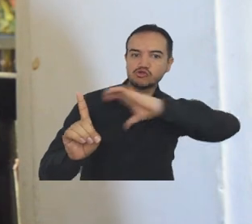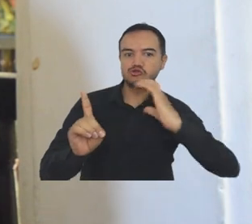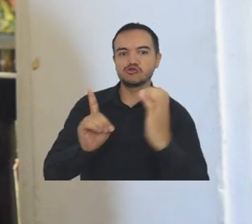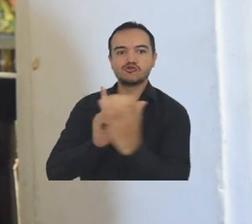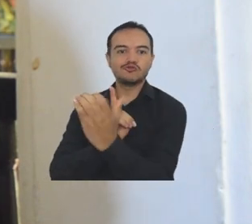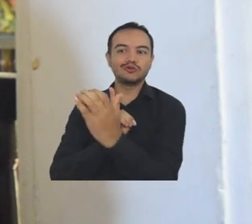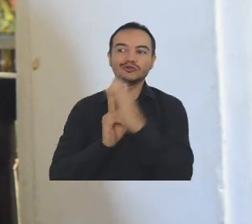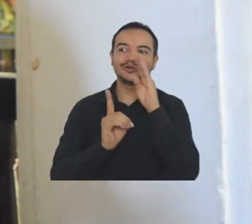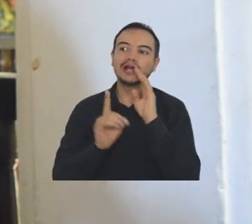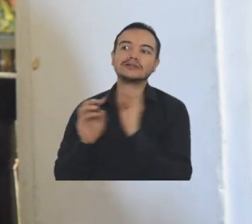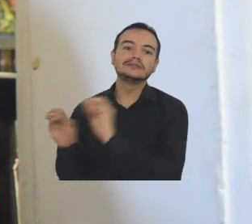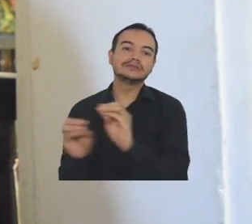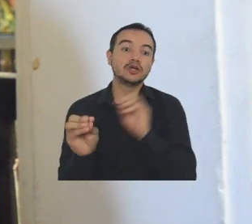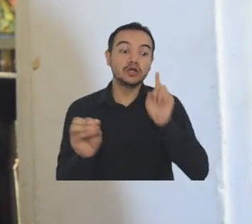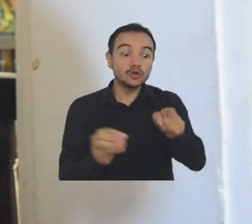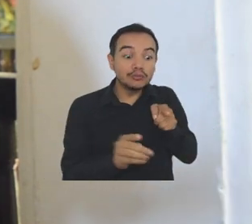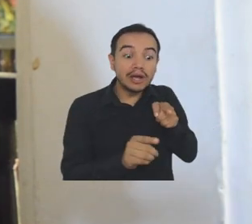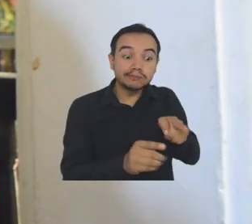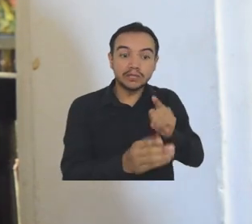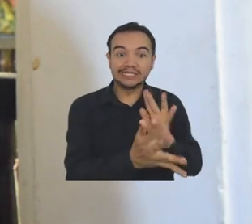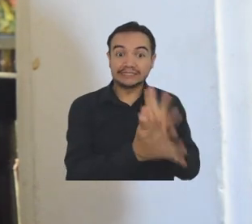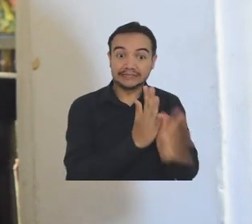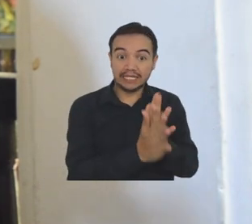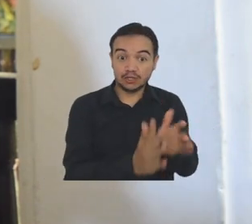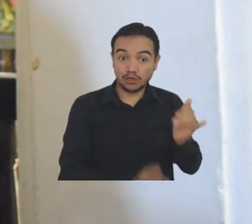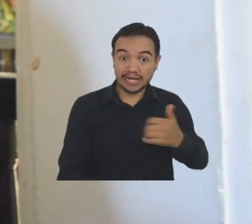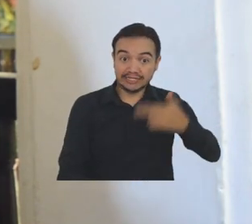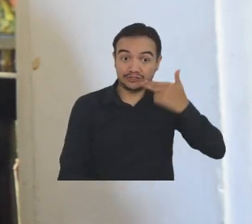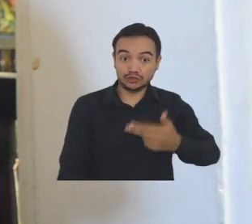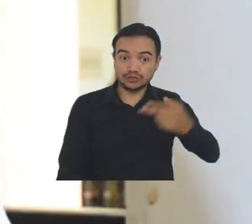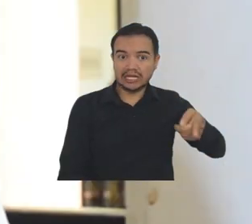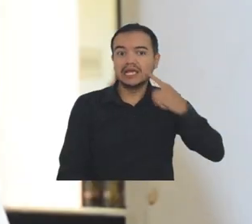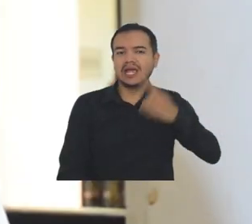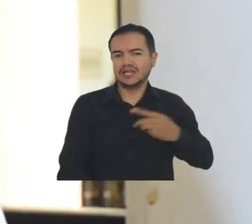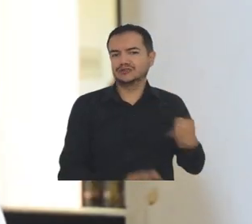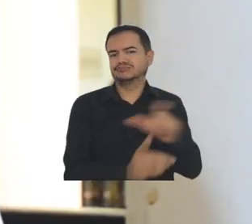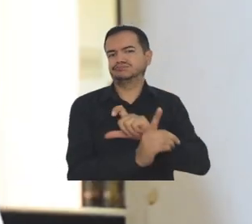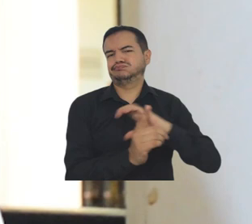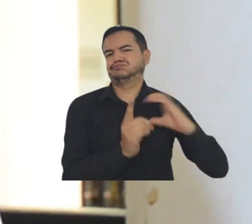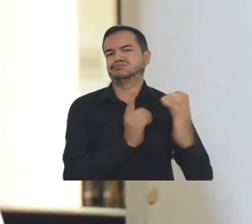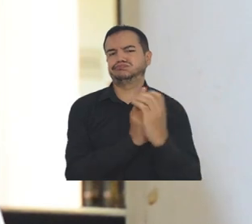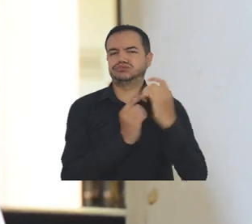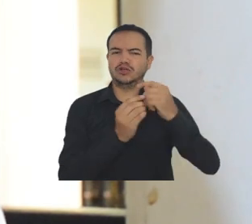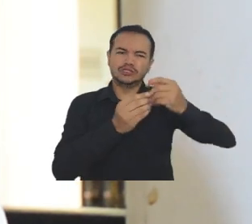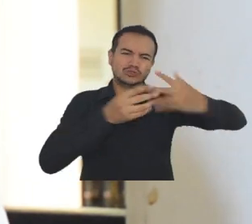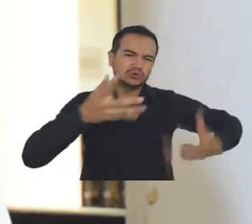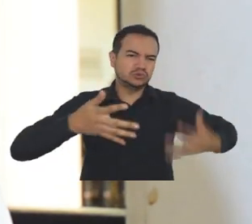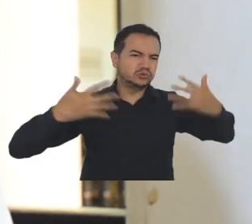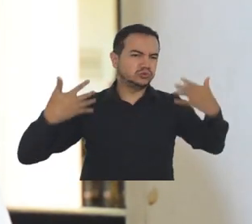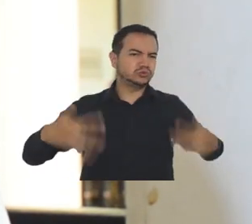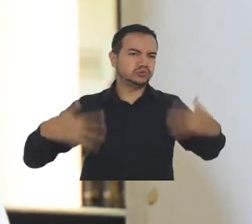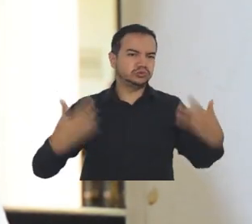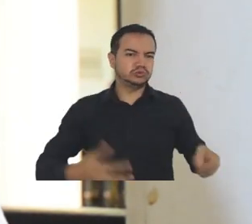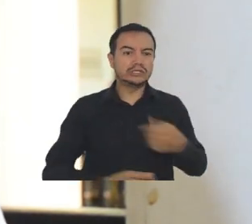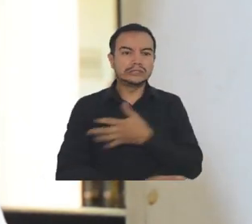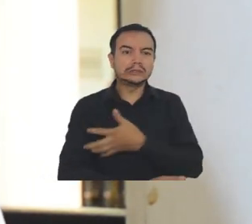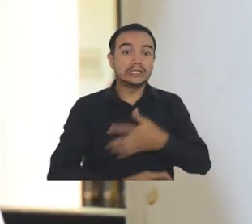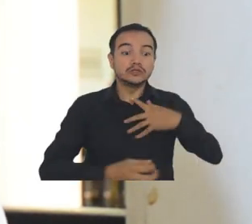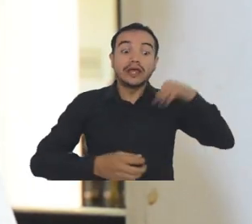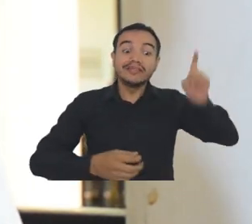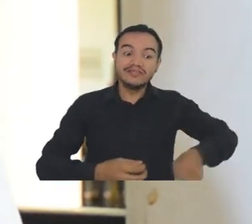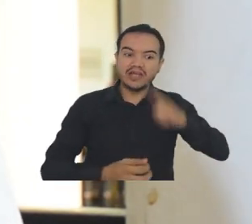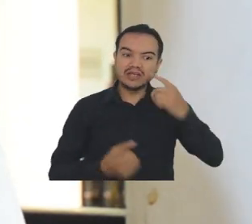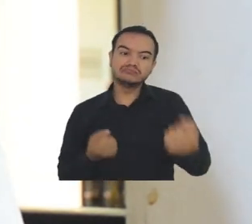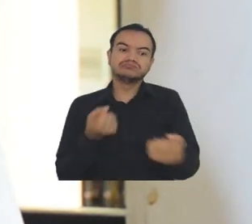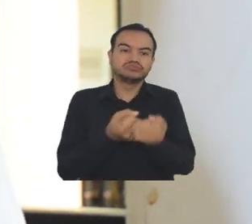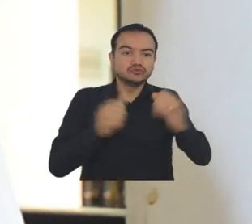culturización, porque el centro histórico es rico en todas las líneas, pero se requería de una ayuda y, sobre todo las